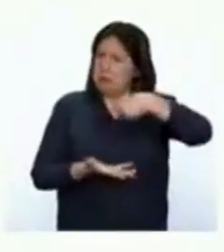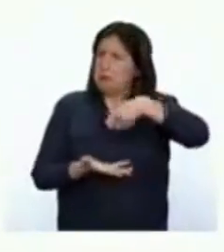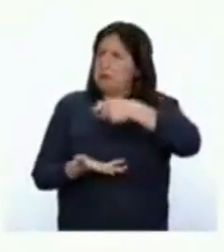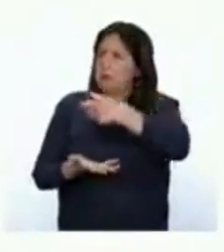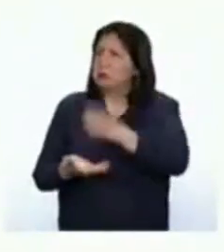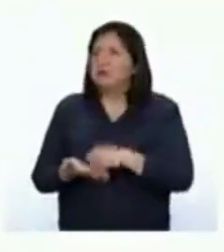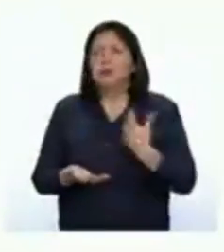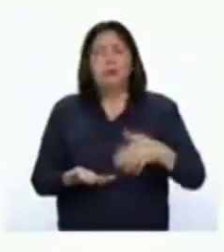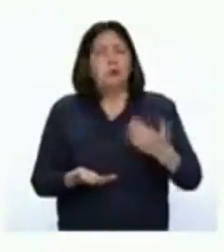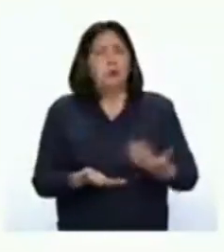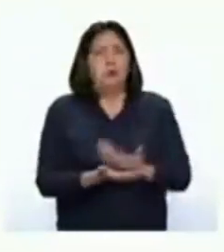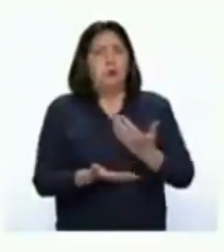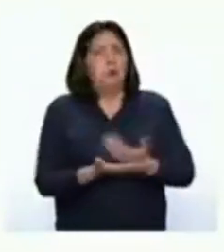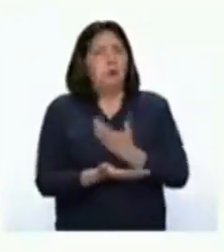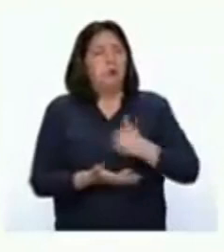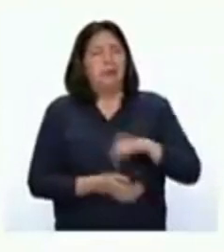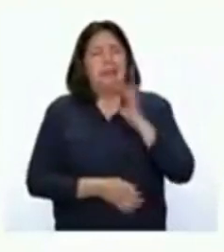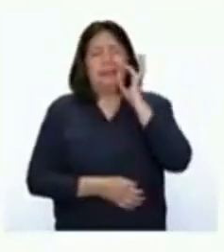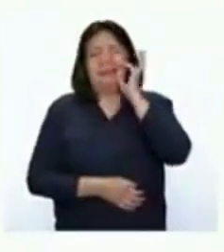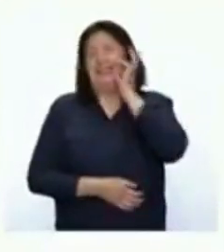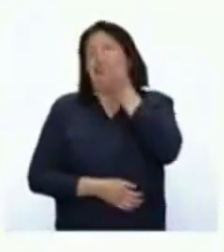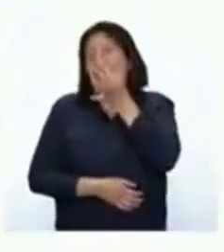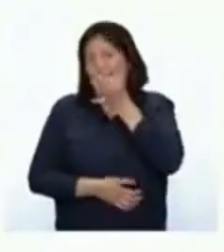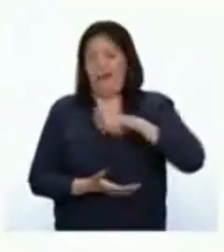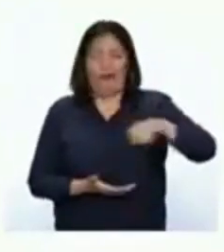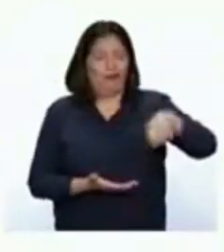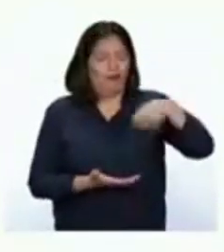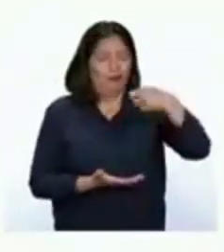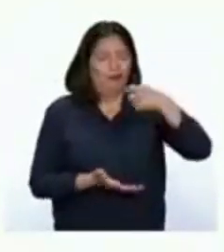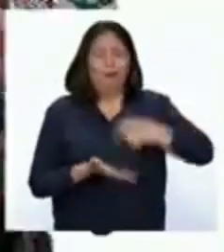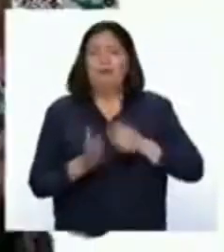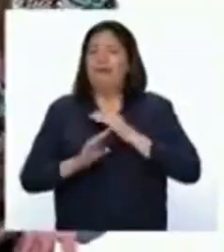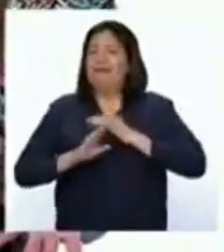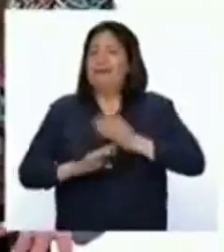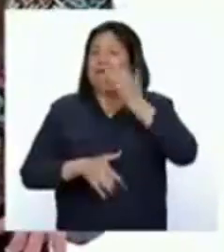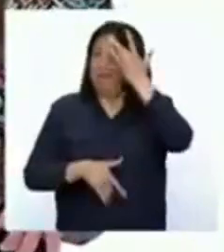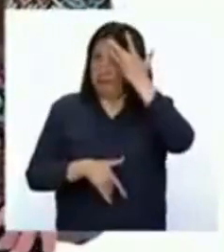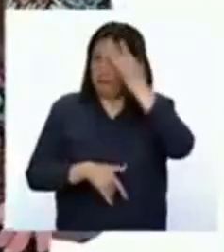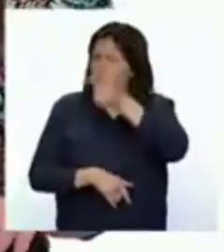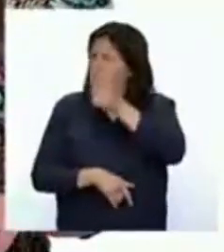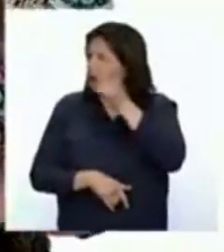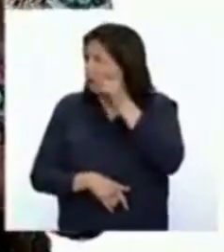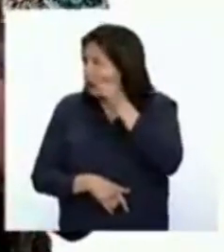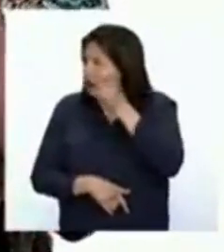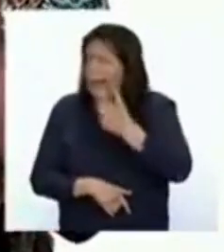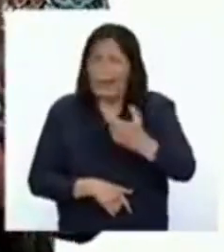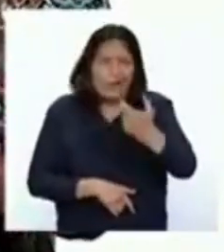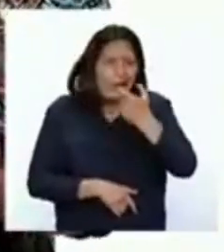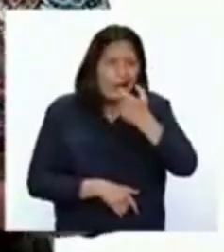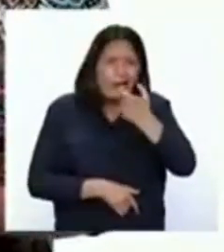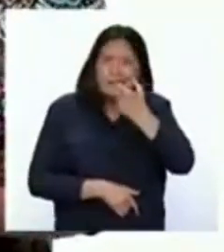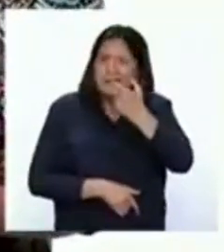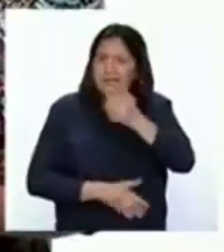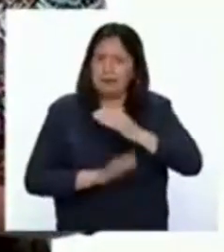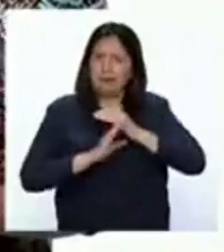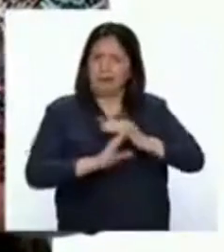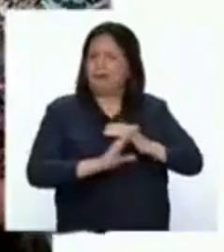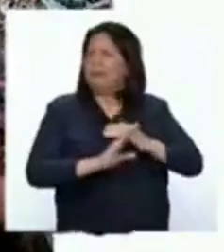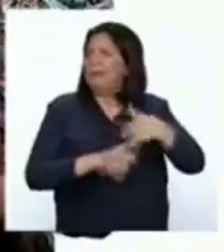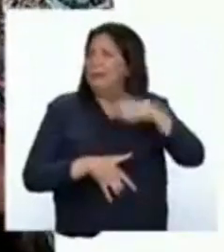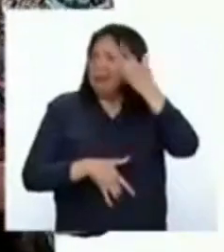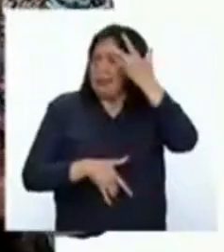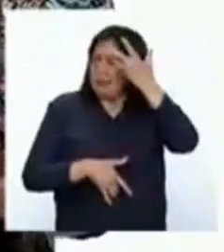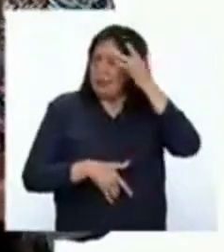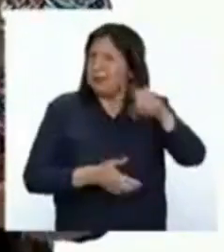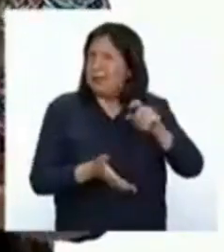generan nuevos y deliciosos productos para combatir esta enfermedad. ¿Han escuchado sobre las galletas que luchan contra la anemia?